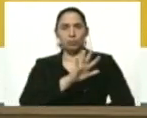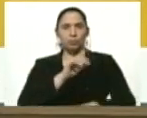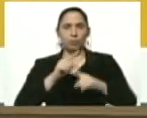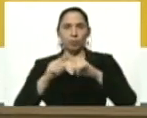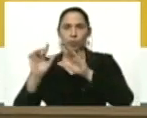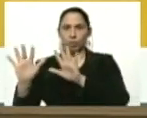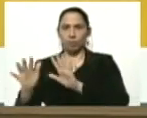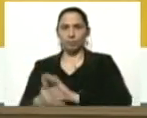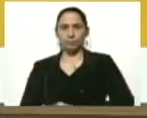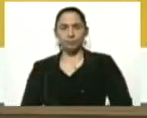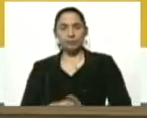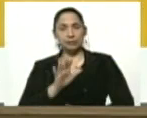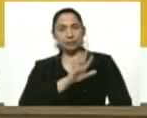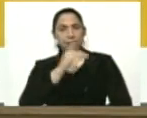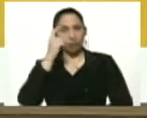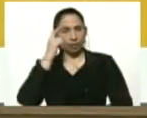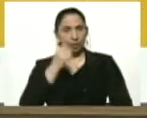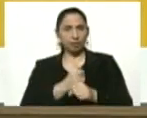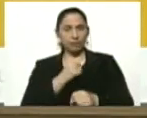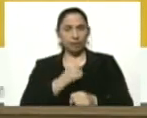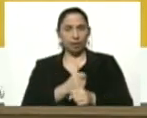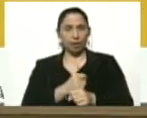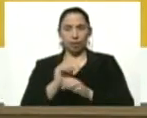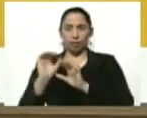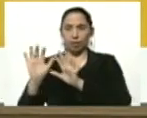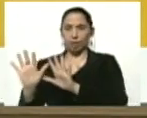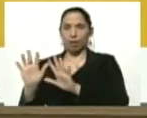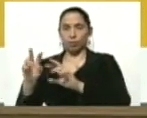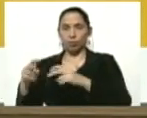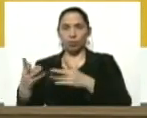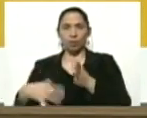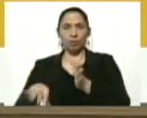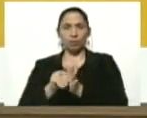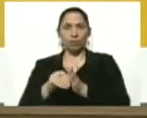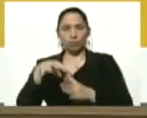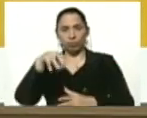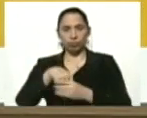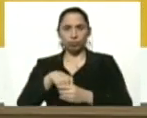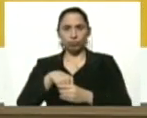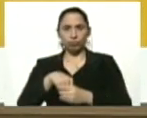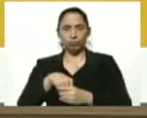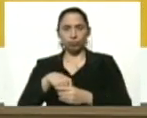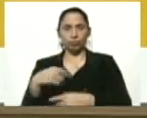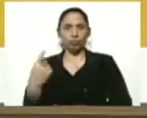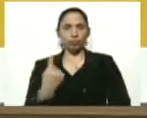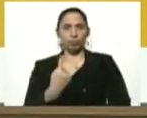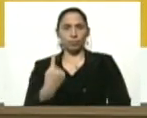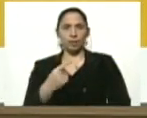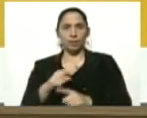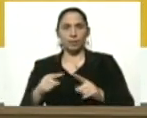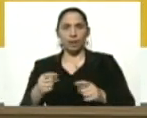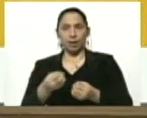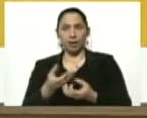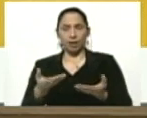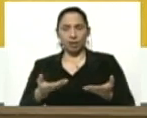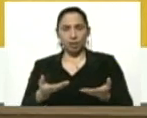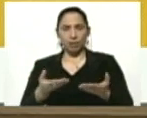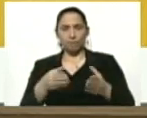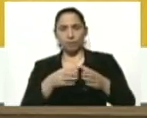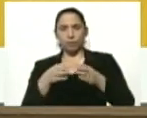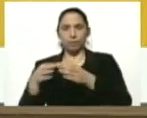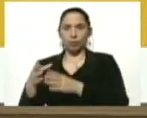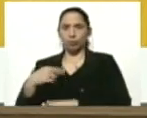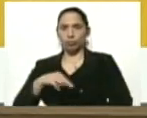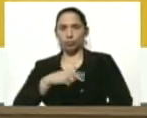10 5 días trabajando 10 nuevamente en cuarentena solamente para estos sectores que hemos